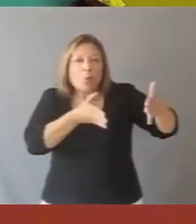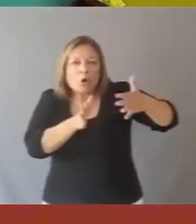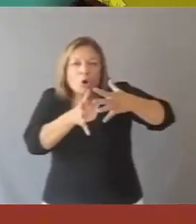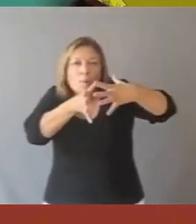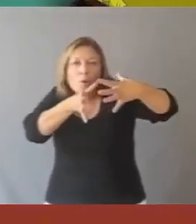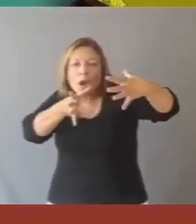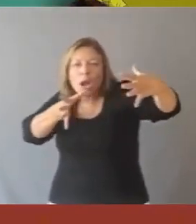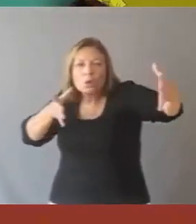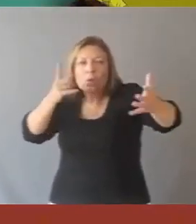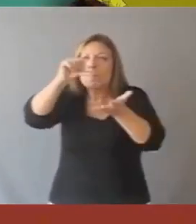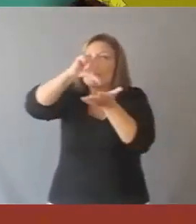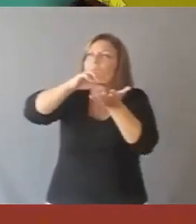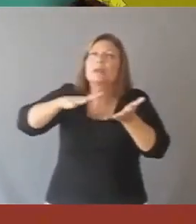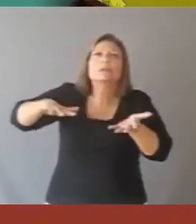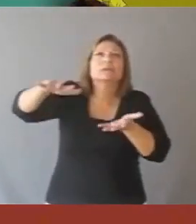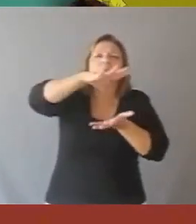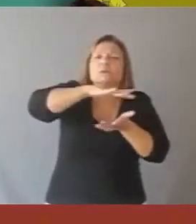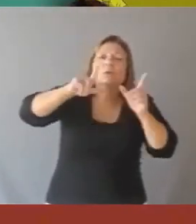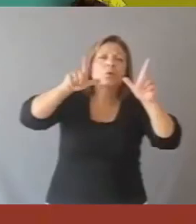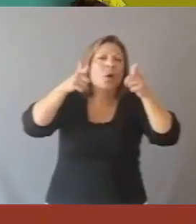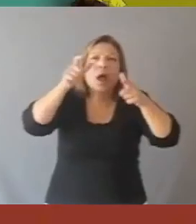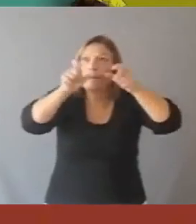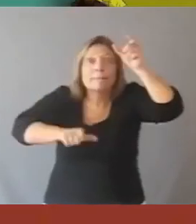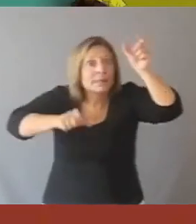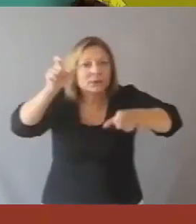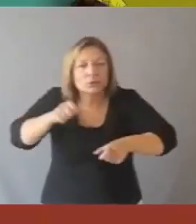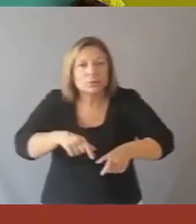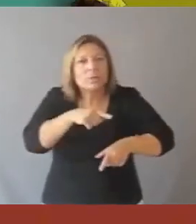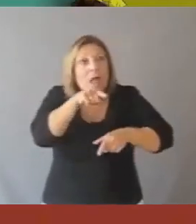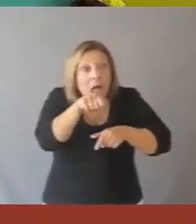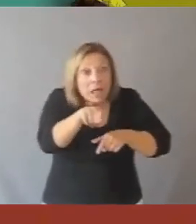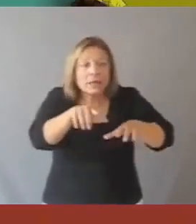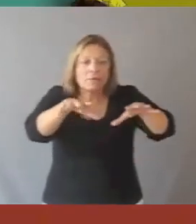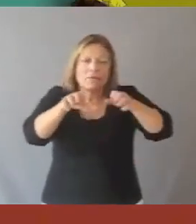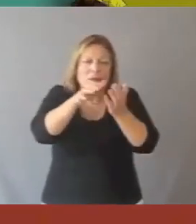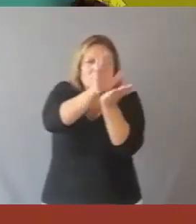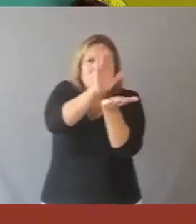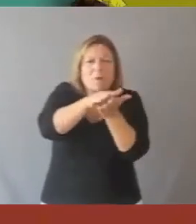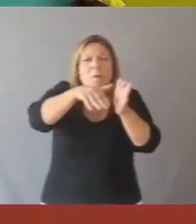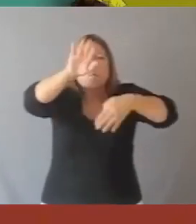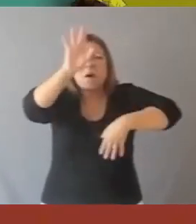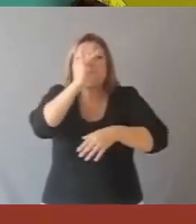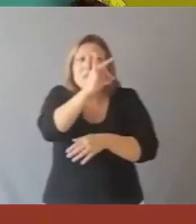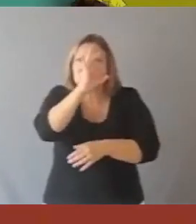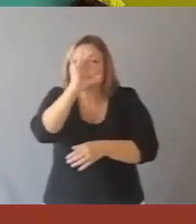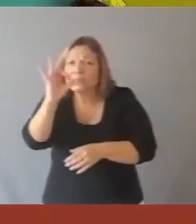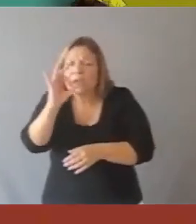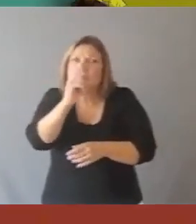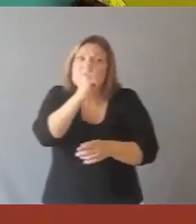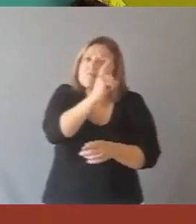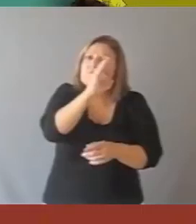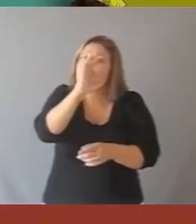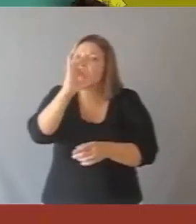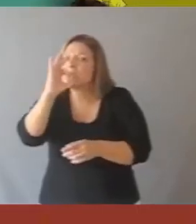En un río muy grande, en un país desierto donde nunca había estado el hombre, vivían muchos yacarés. Eran más de cien o más de mil.